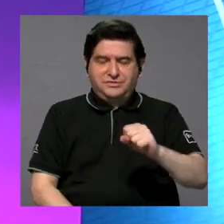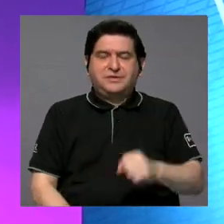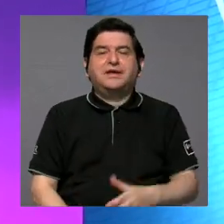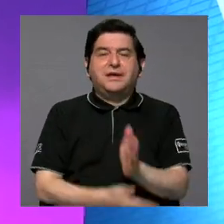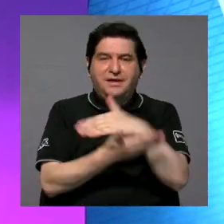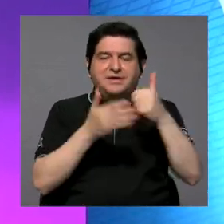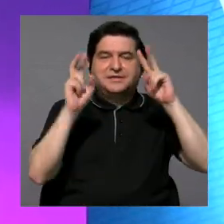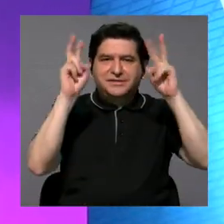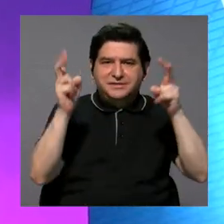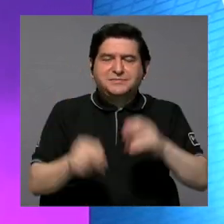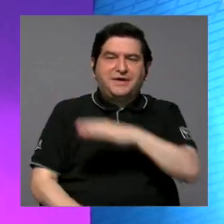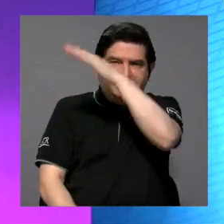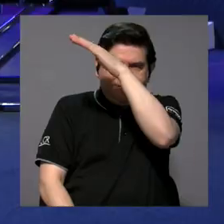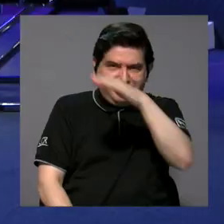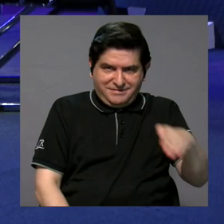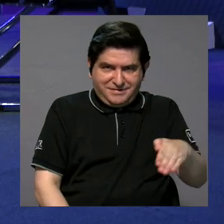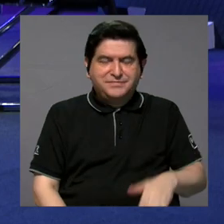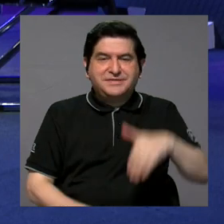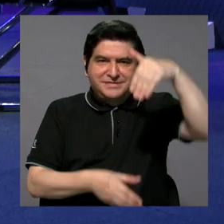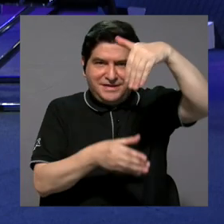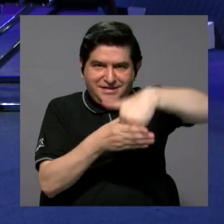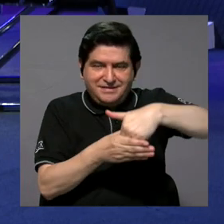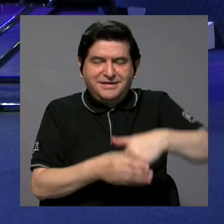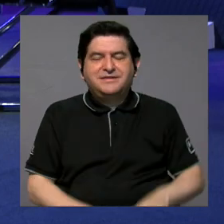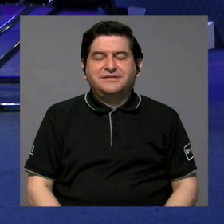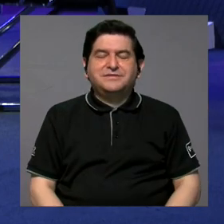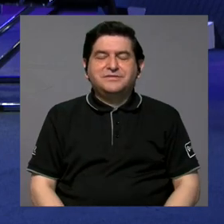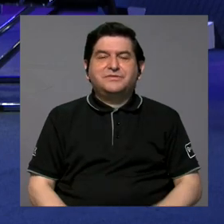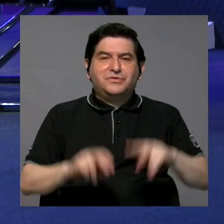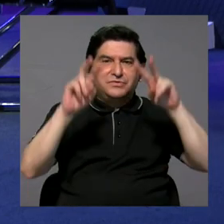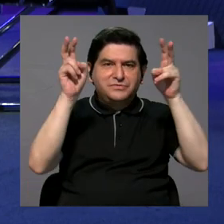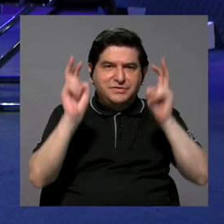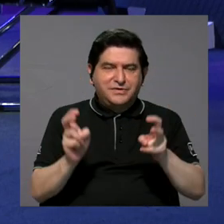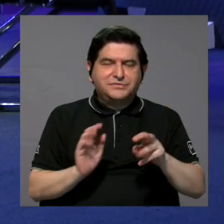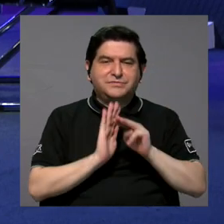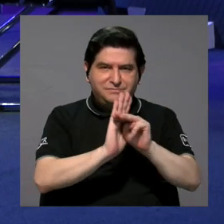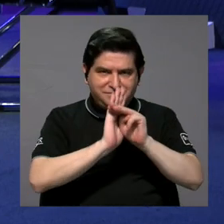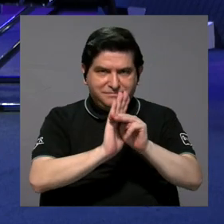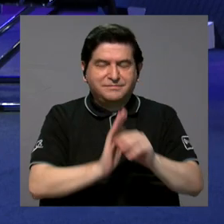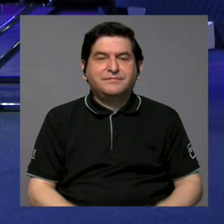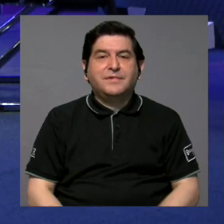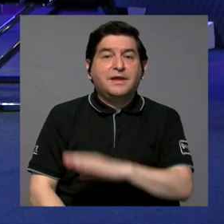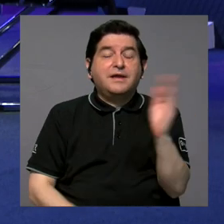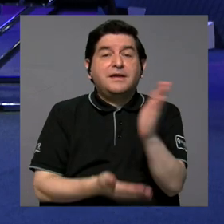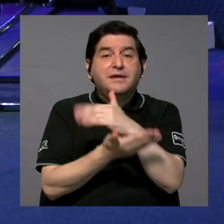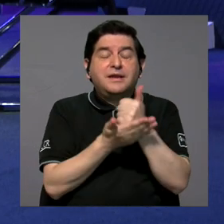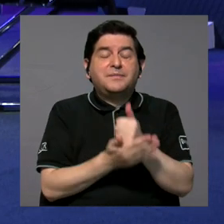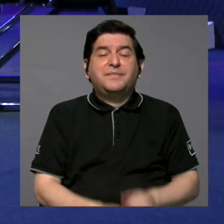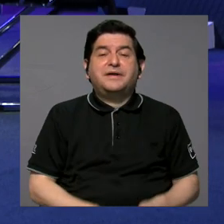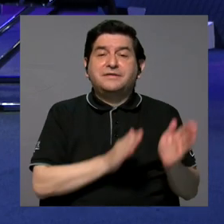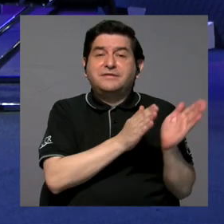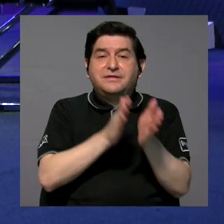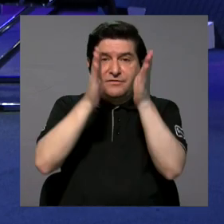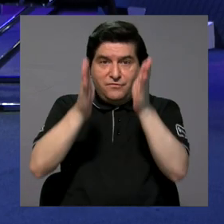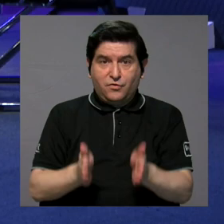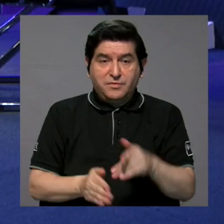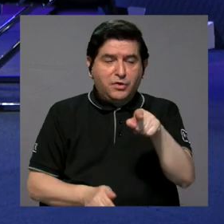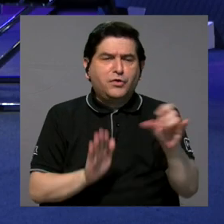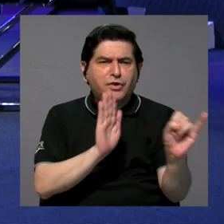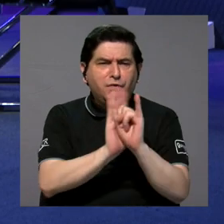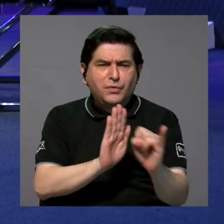parte de los temas que se transversalizan dentro de estos ejes que lleva el modelo y también en la parte de los formadores, ellos